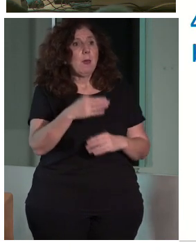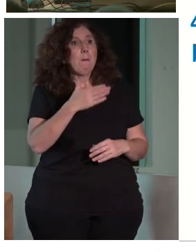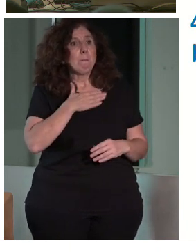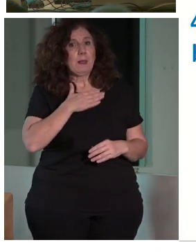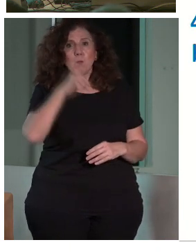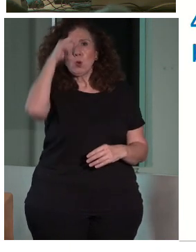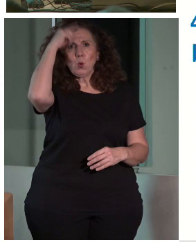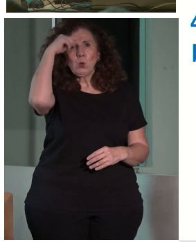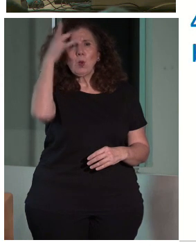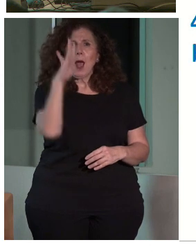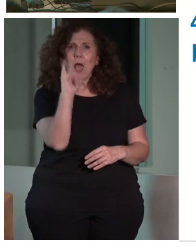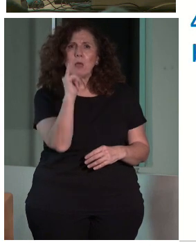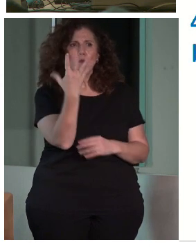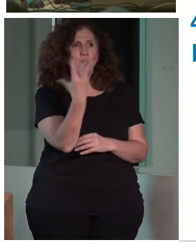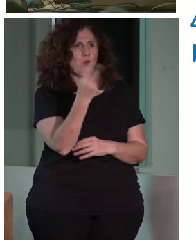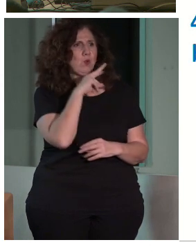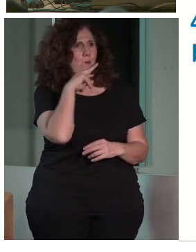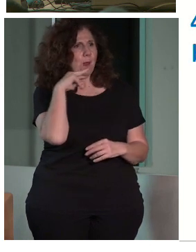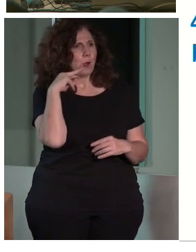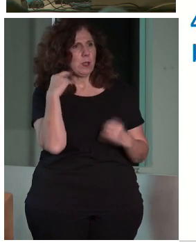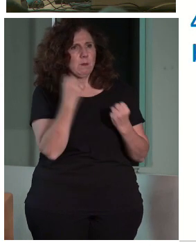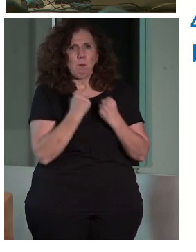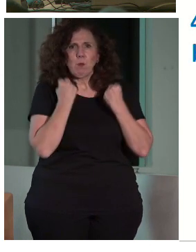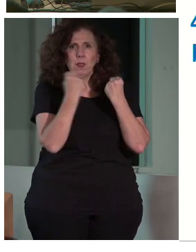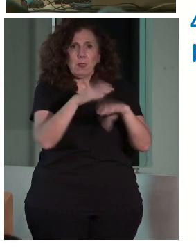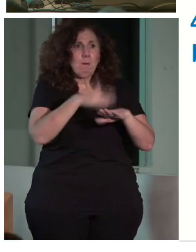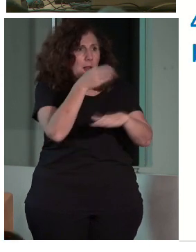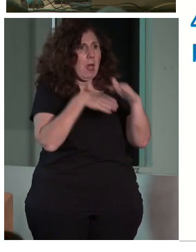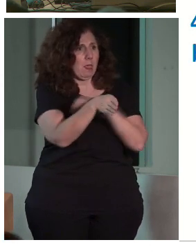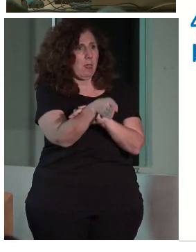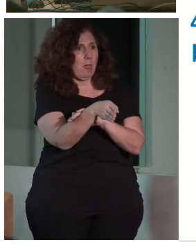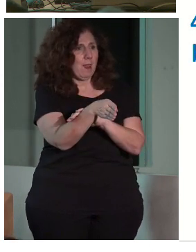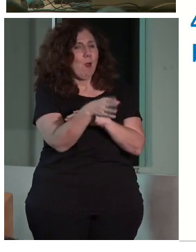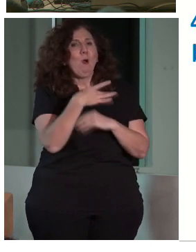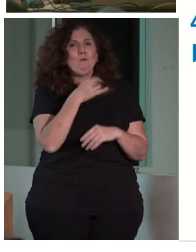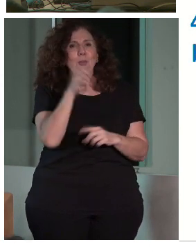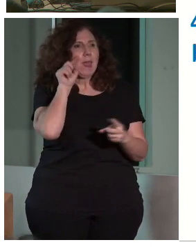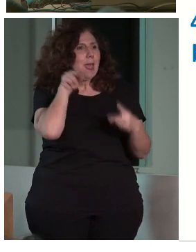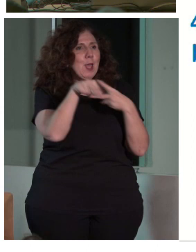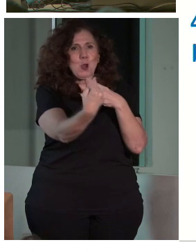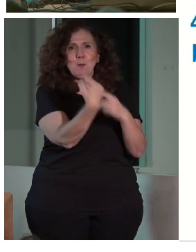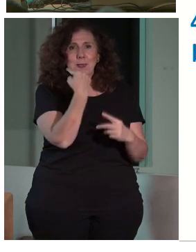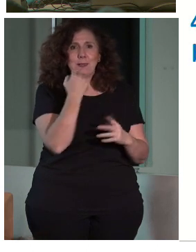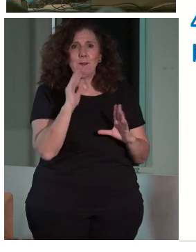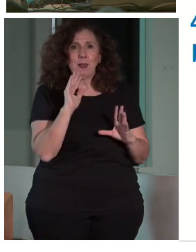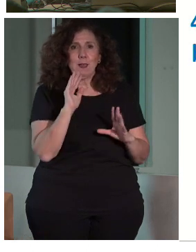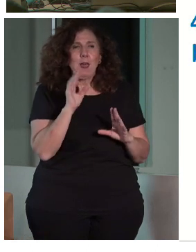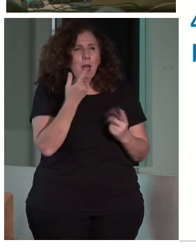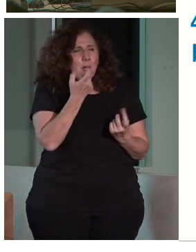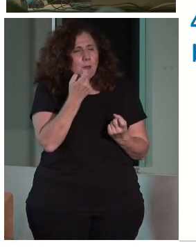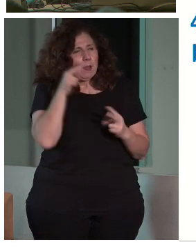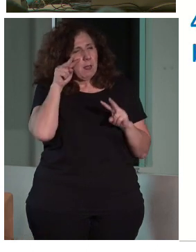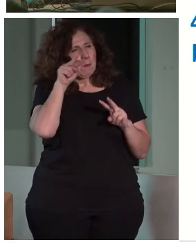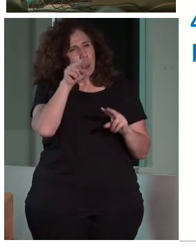tiene muchos valores potenciales de accesibilidad, a veces invisibles. Si no los miramos con detalles, como